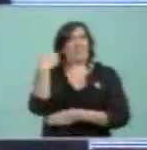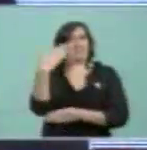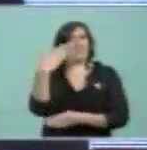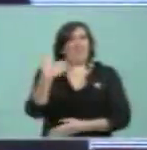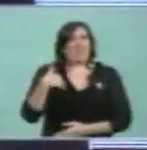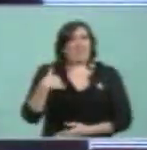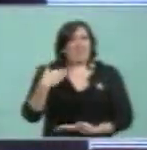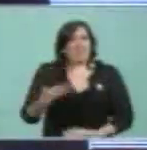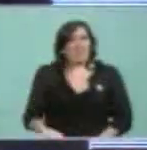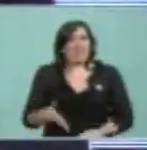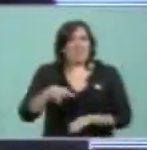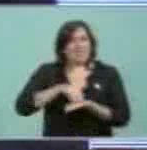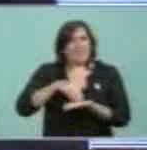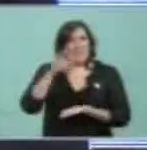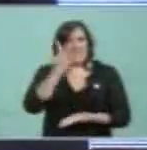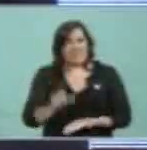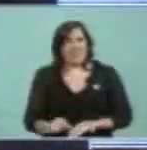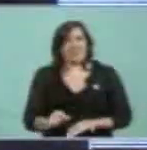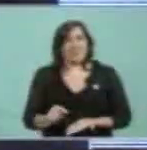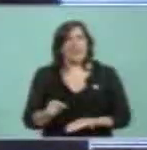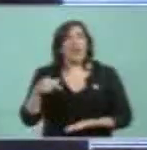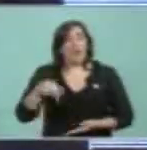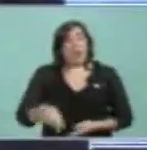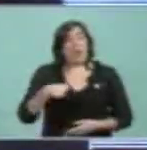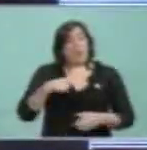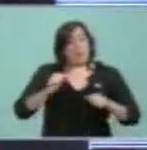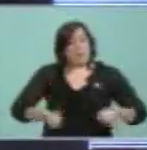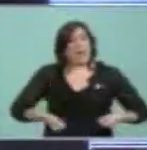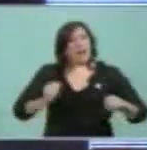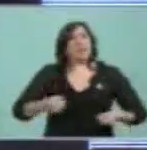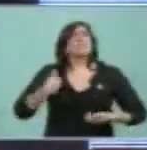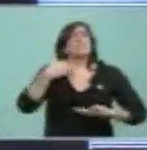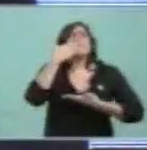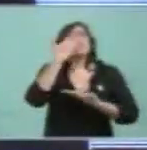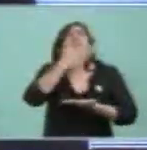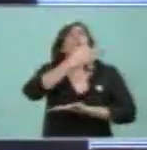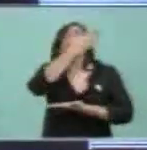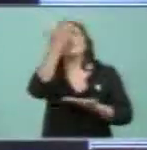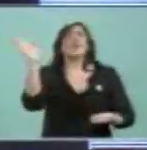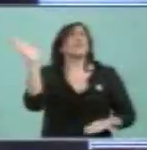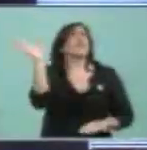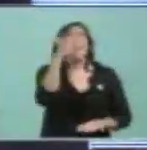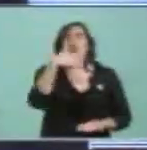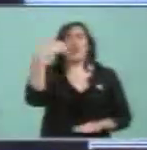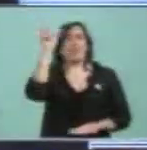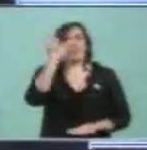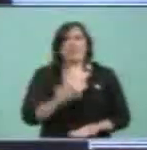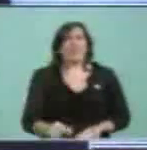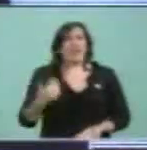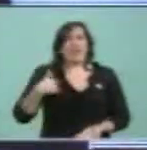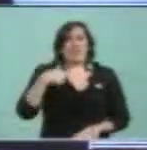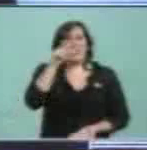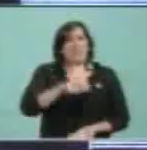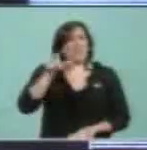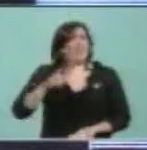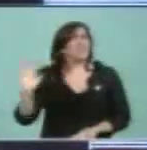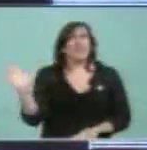Río Negro que estamos festejando y que de aquí, desde Bariloche saludamos a todos los argentinos, a los 40 millones de argentinos.